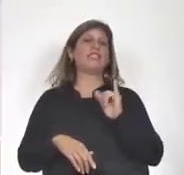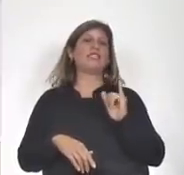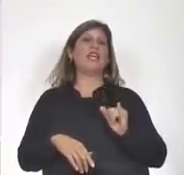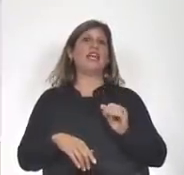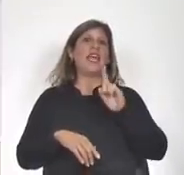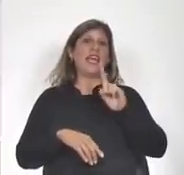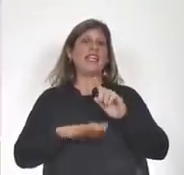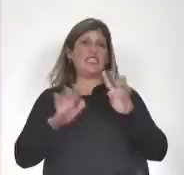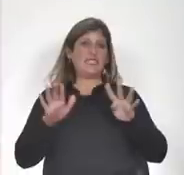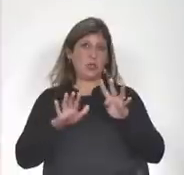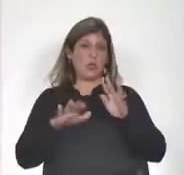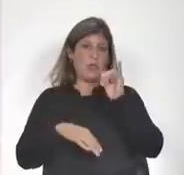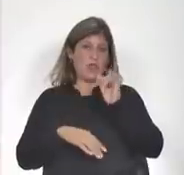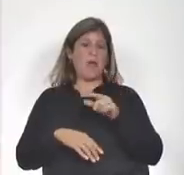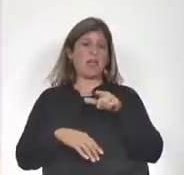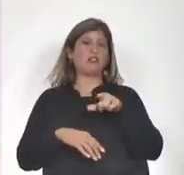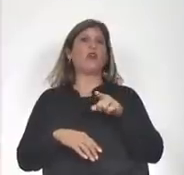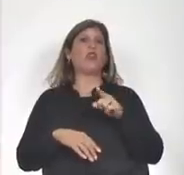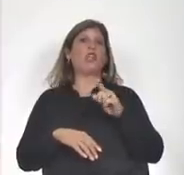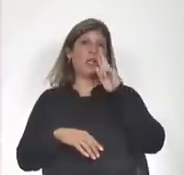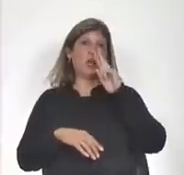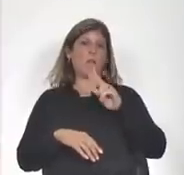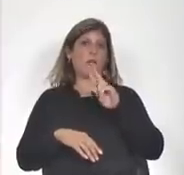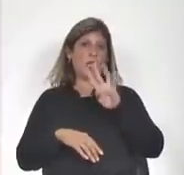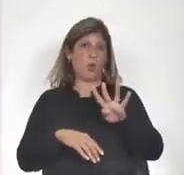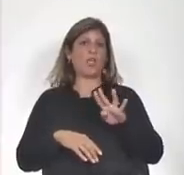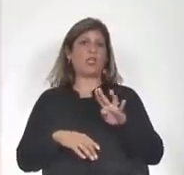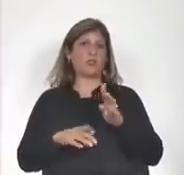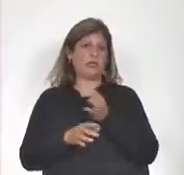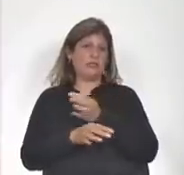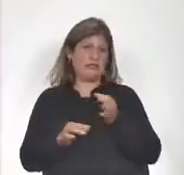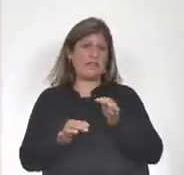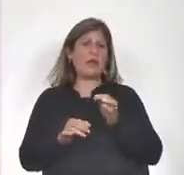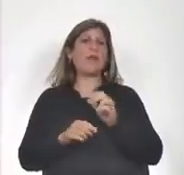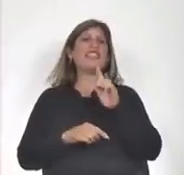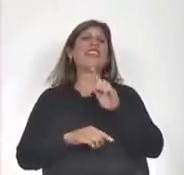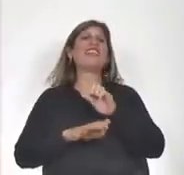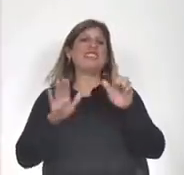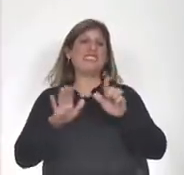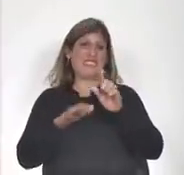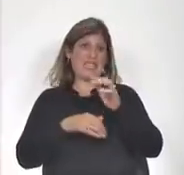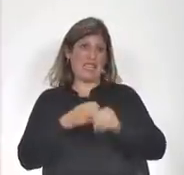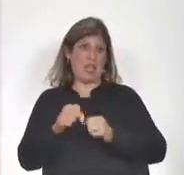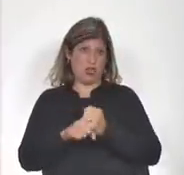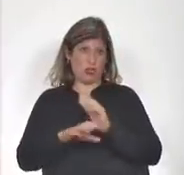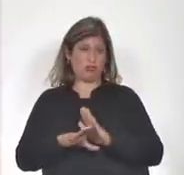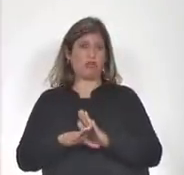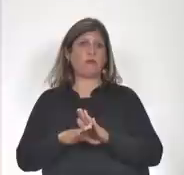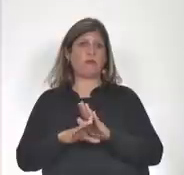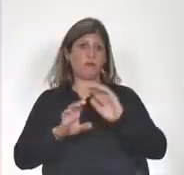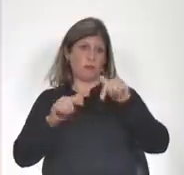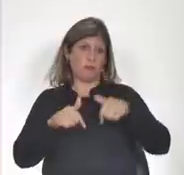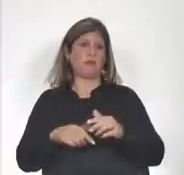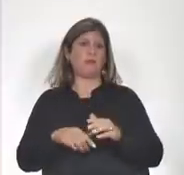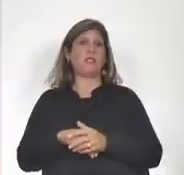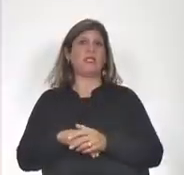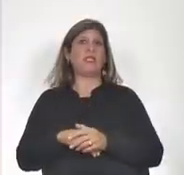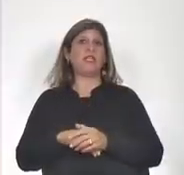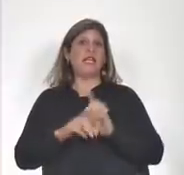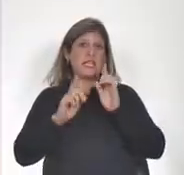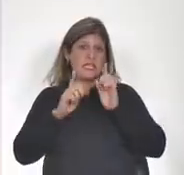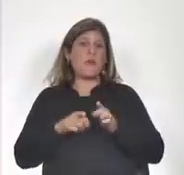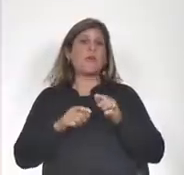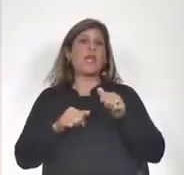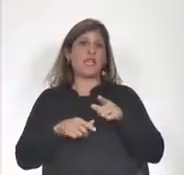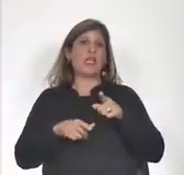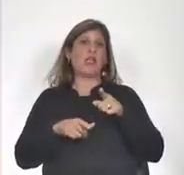exactamente 17 años. Un 19 de mayo como hoy. Y también fue a un Ministro de Economía y